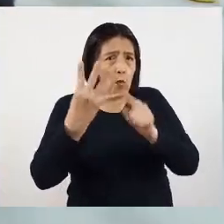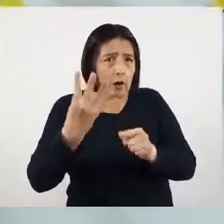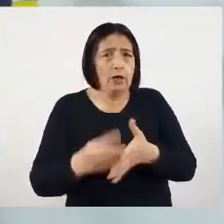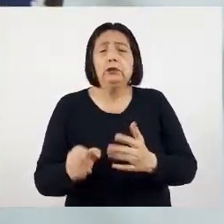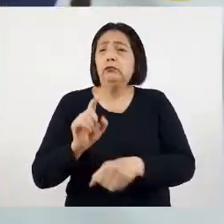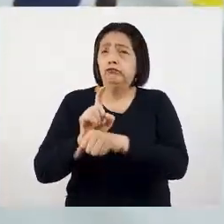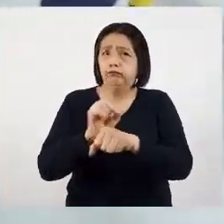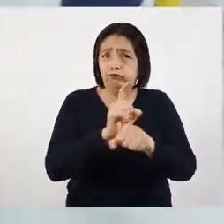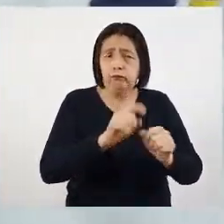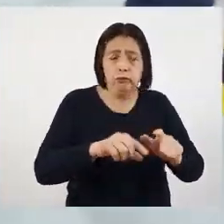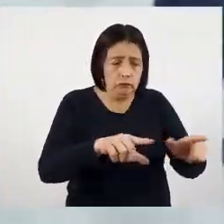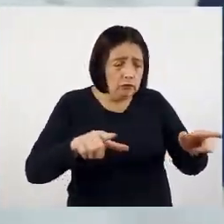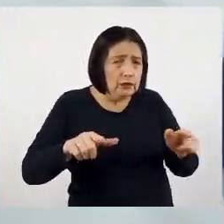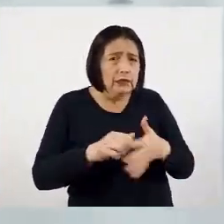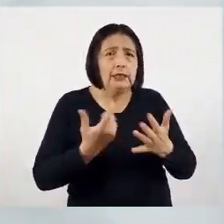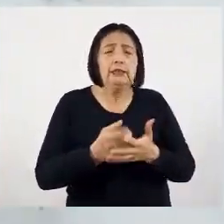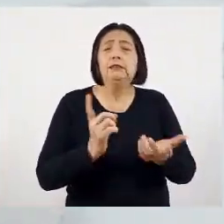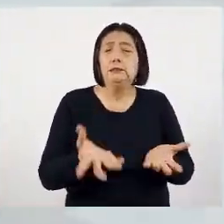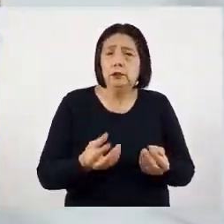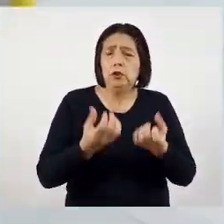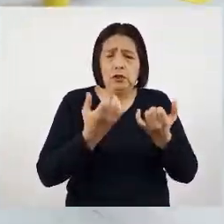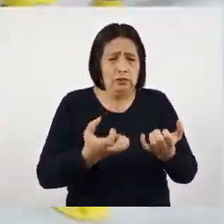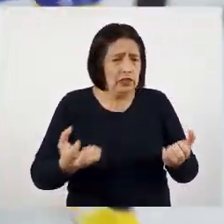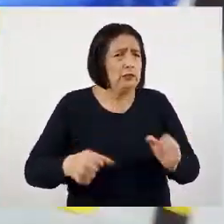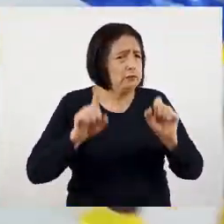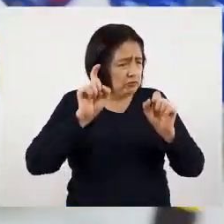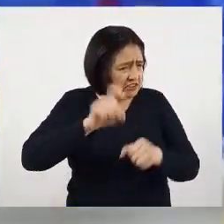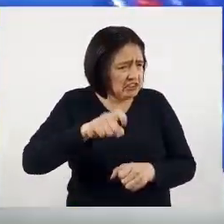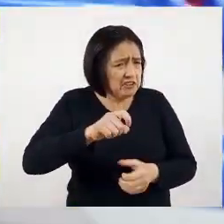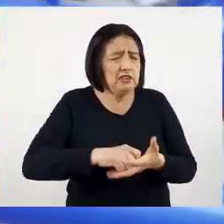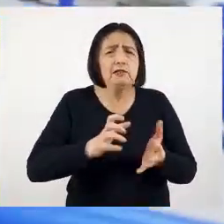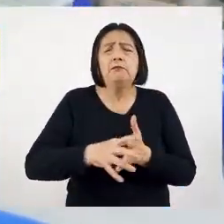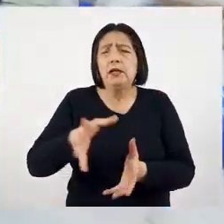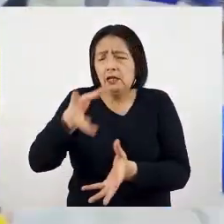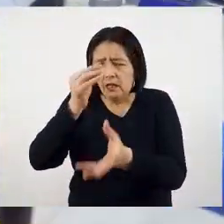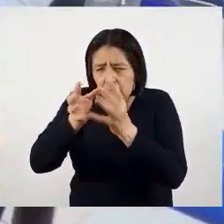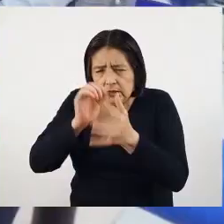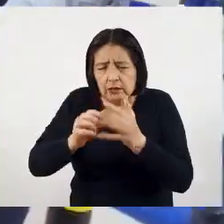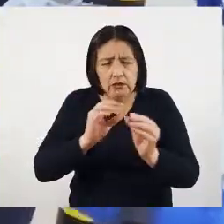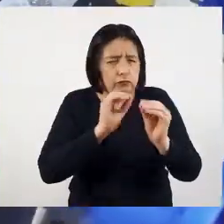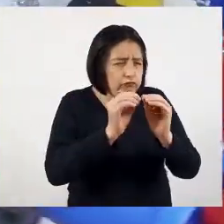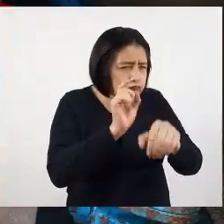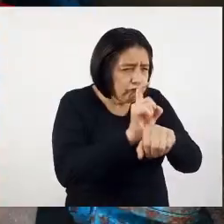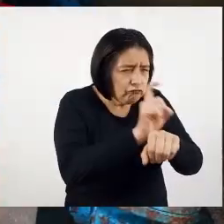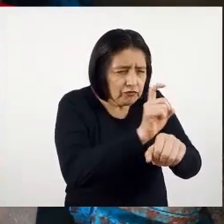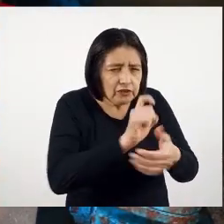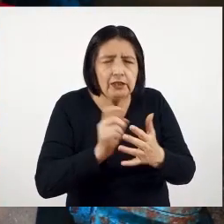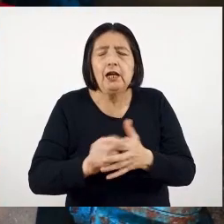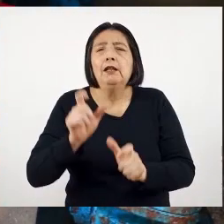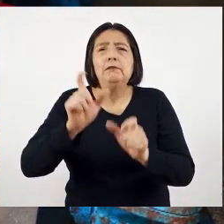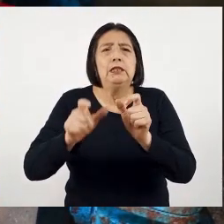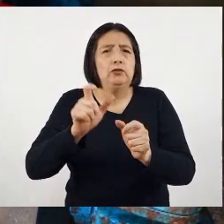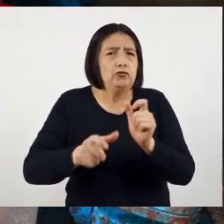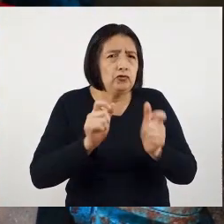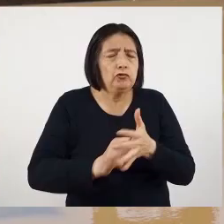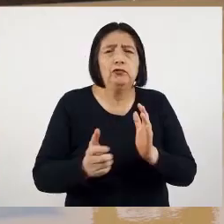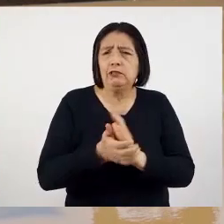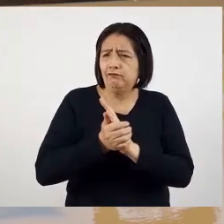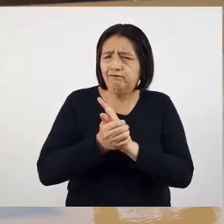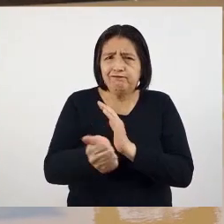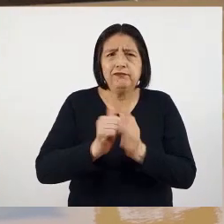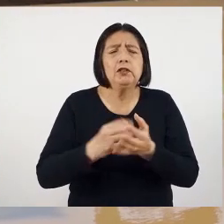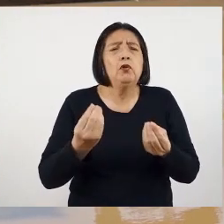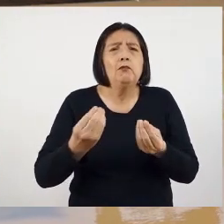escuelas de saneamiento, con el equipamiento necesario para capacitar y certificar a personal técnico y especializado